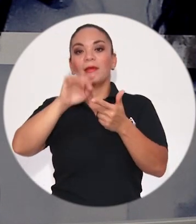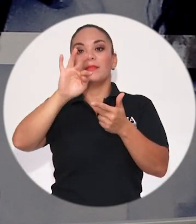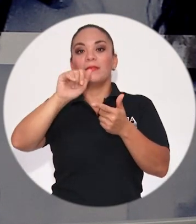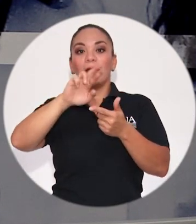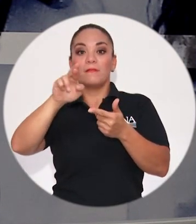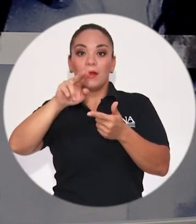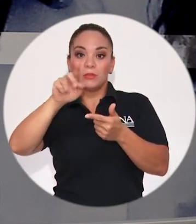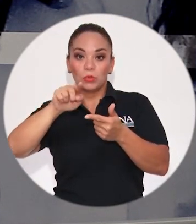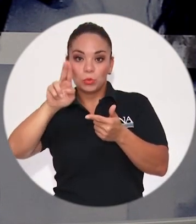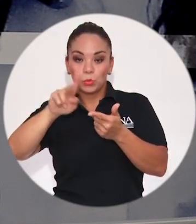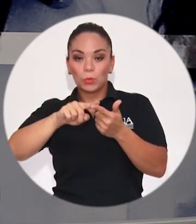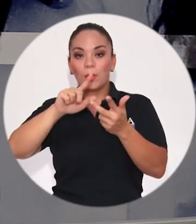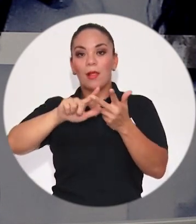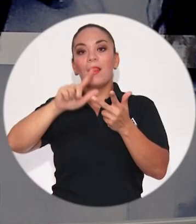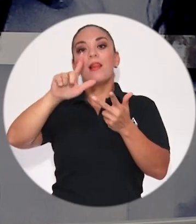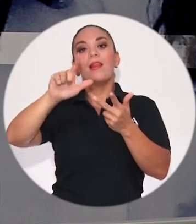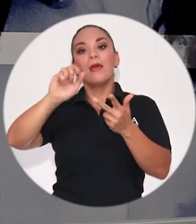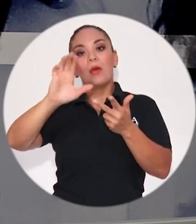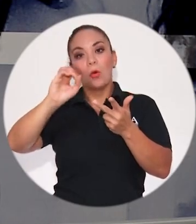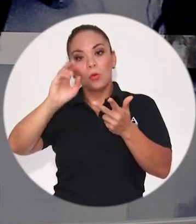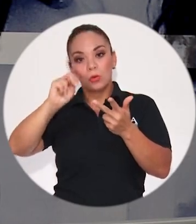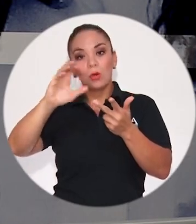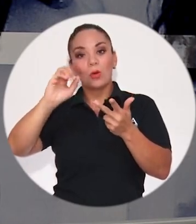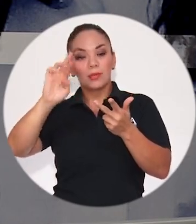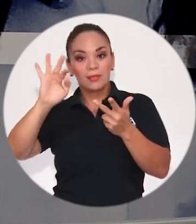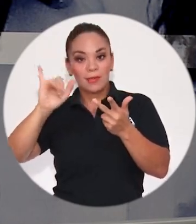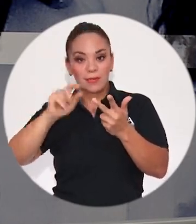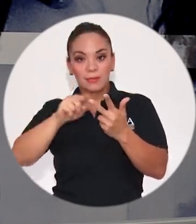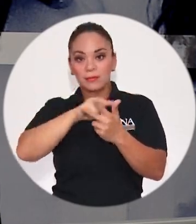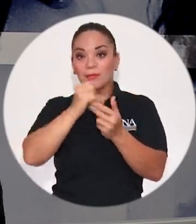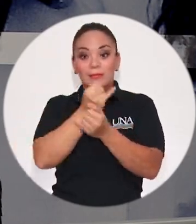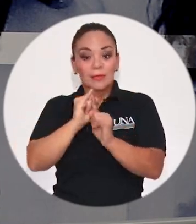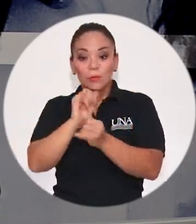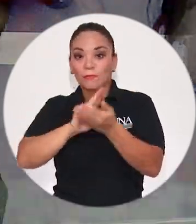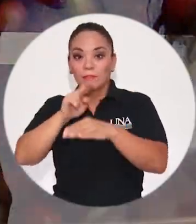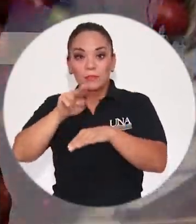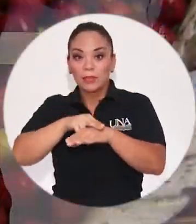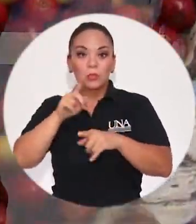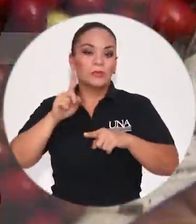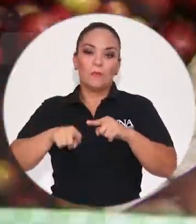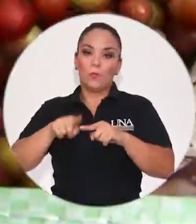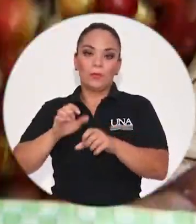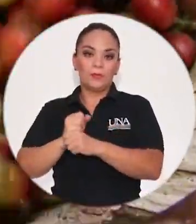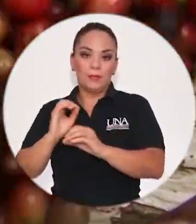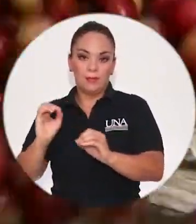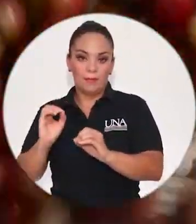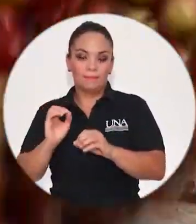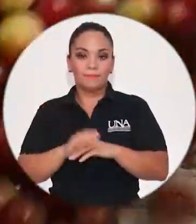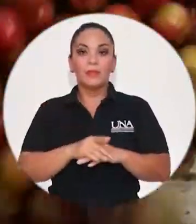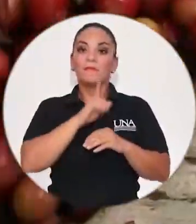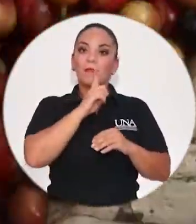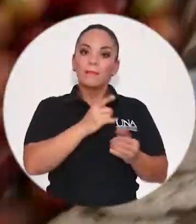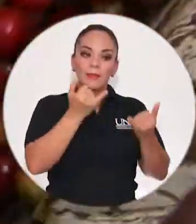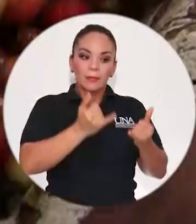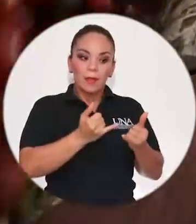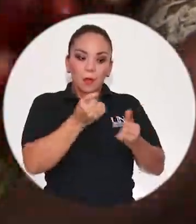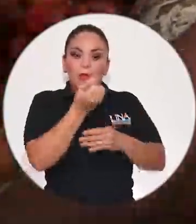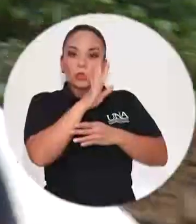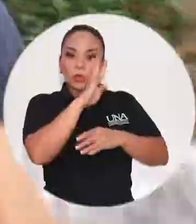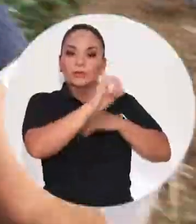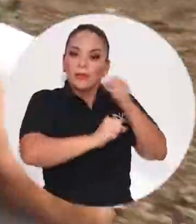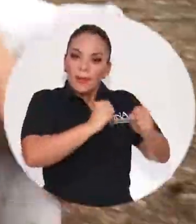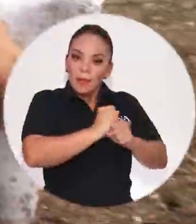se están tomando es un café procedente de la región de Tarrasú con las características que ya históricamente